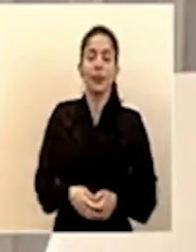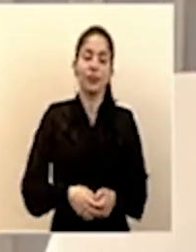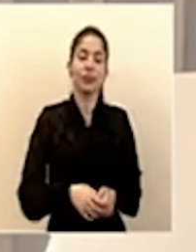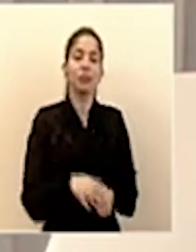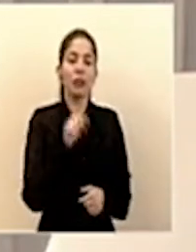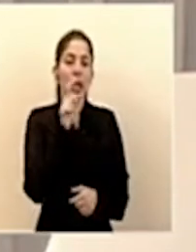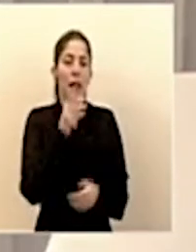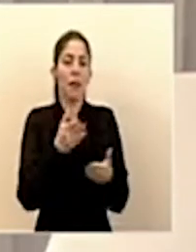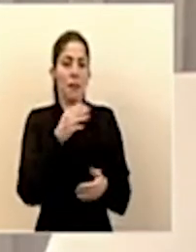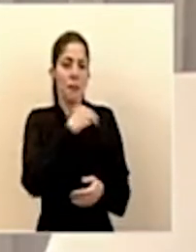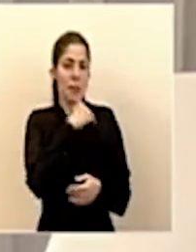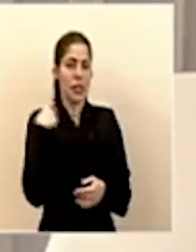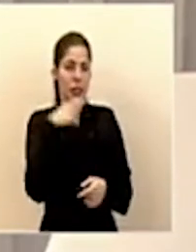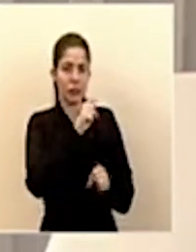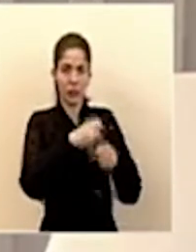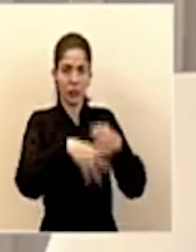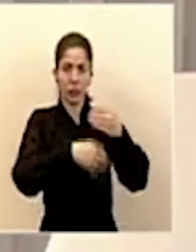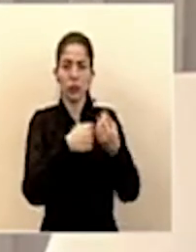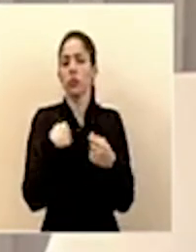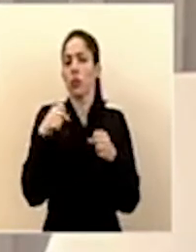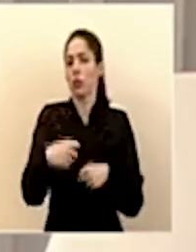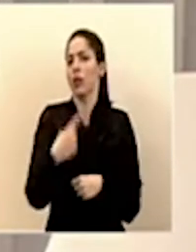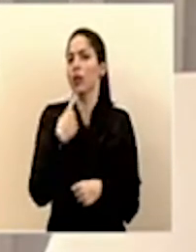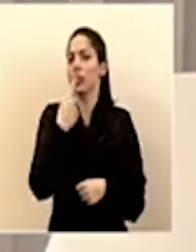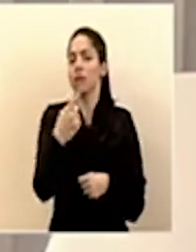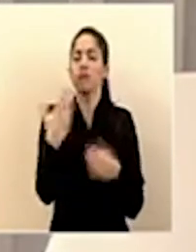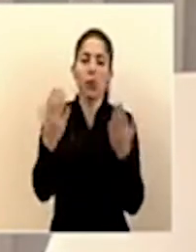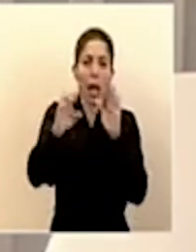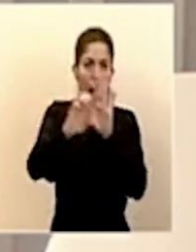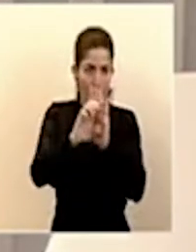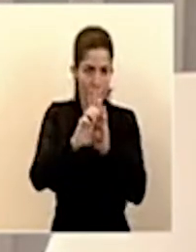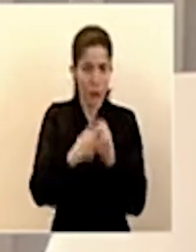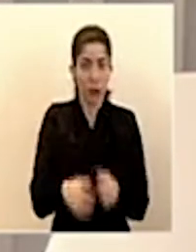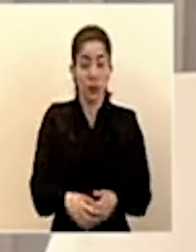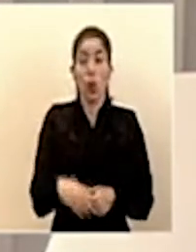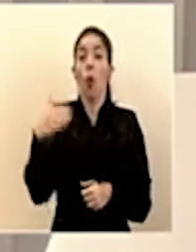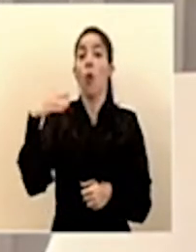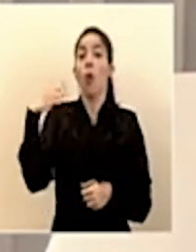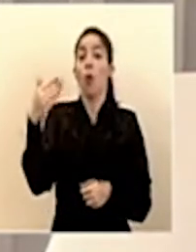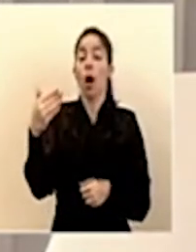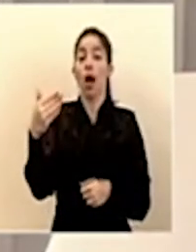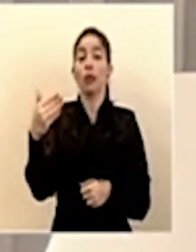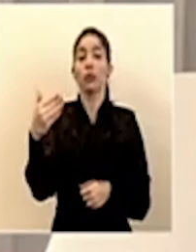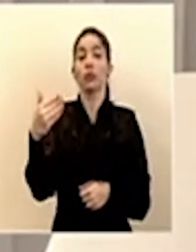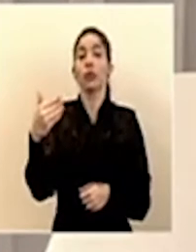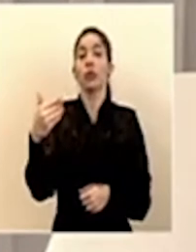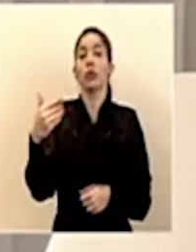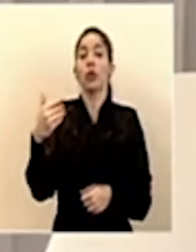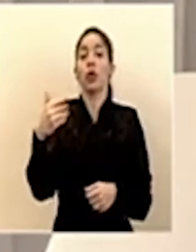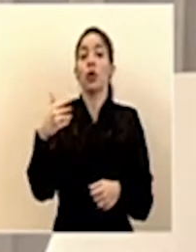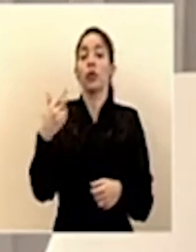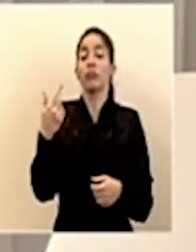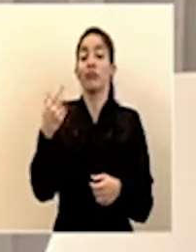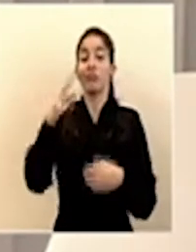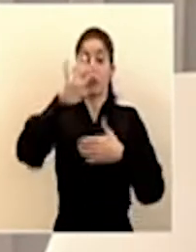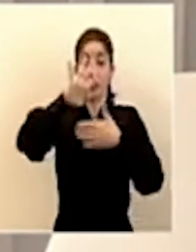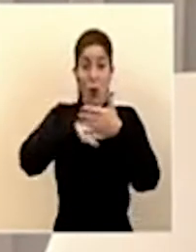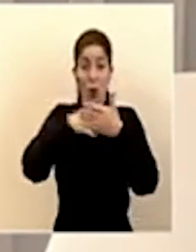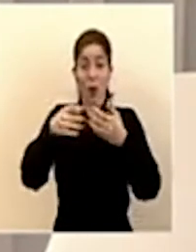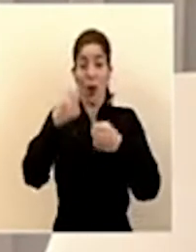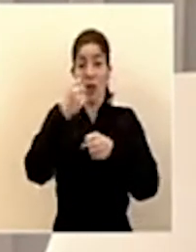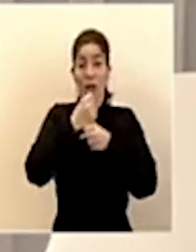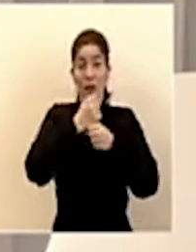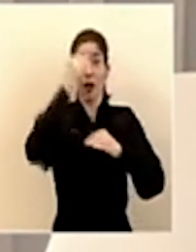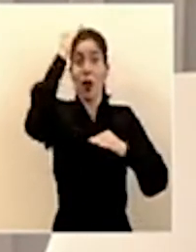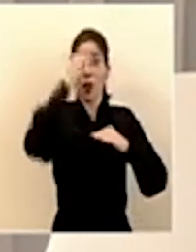vez en esto la ministra puede complementar. Yo diría que, por ejemplo, cuando se reduce la jornada de las